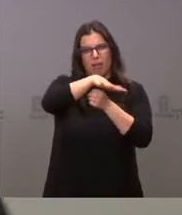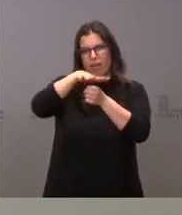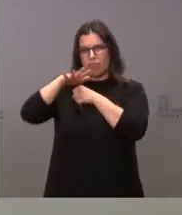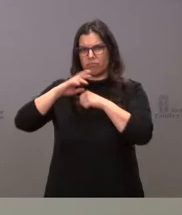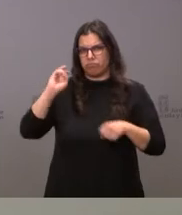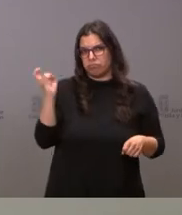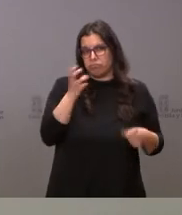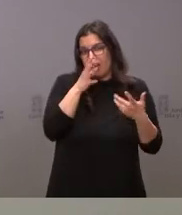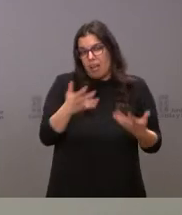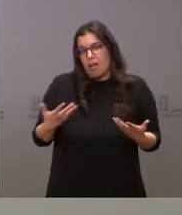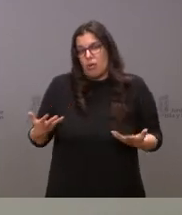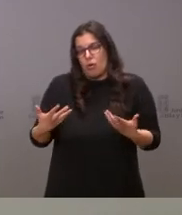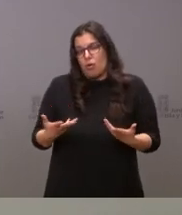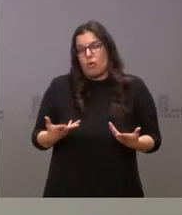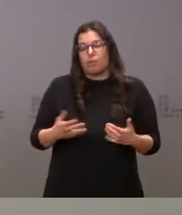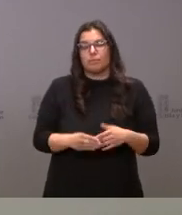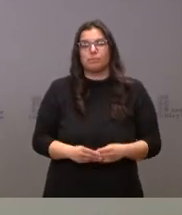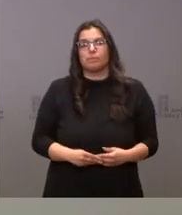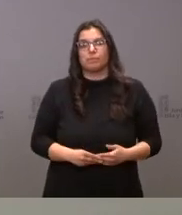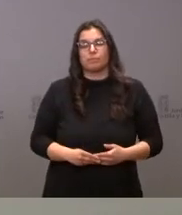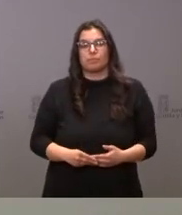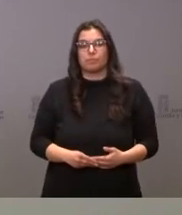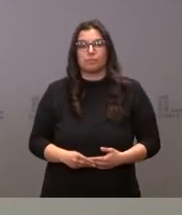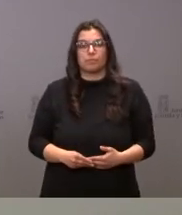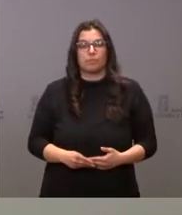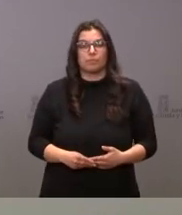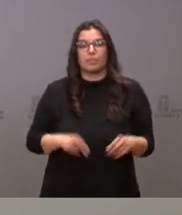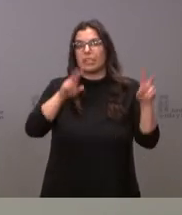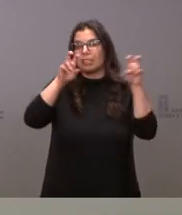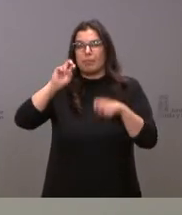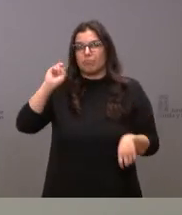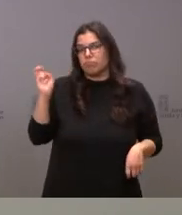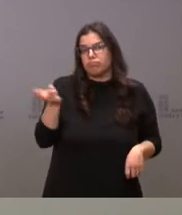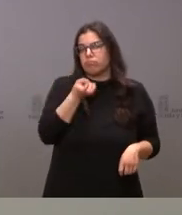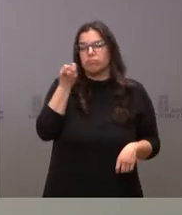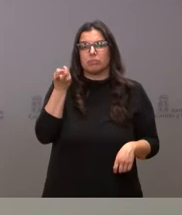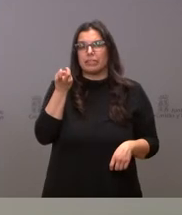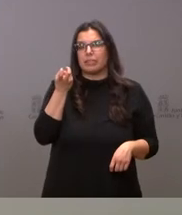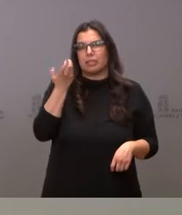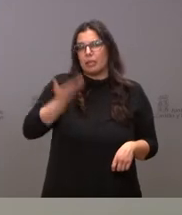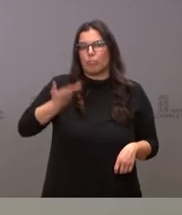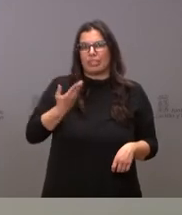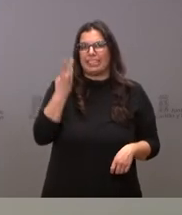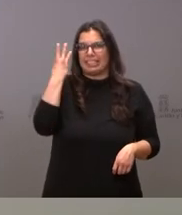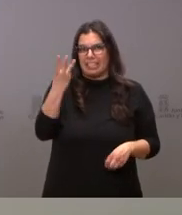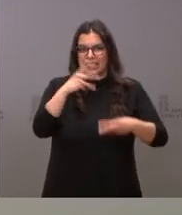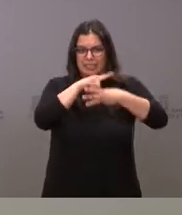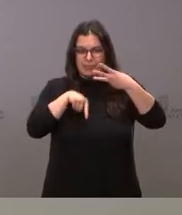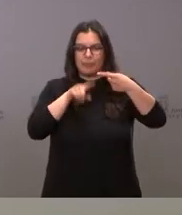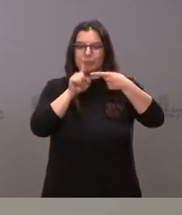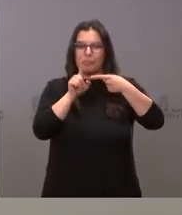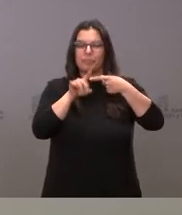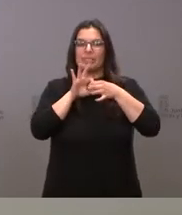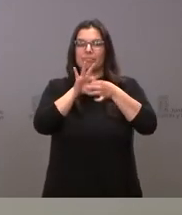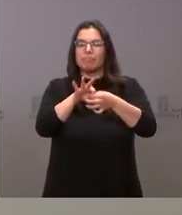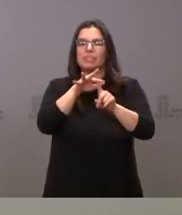actualidad dentro del Consejo de Gobierno y repasando estas cuestiones, básicamente tres. La primera de ellas es la que tiene que ver con la